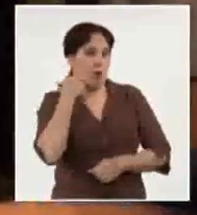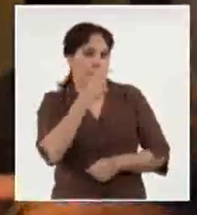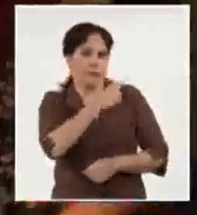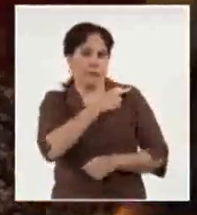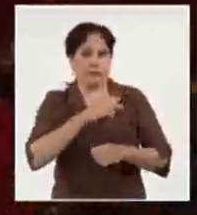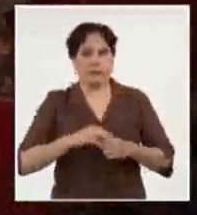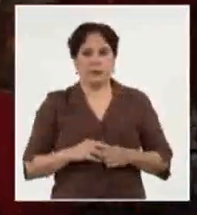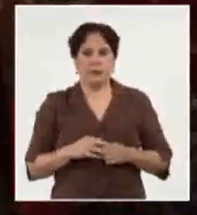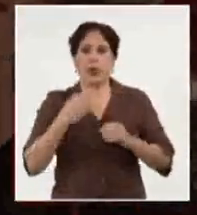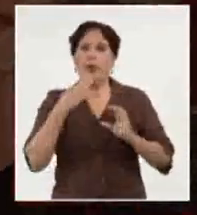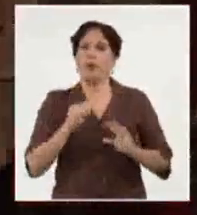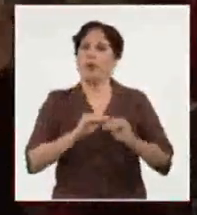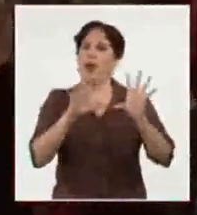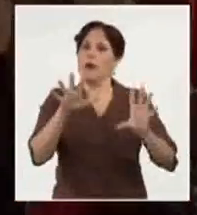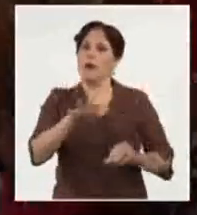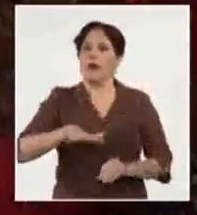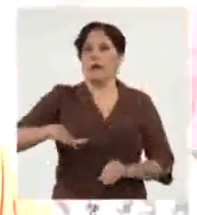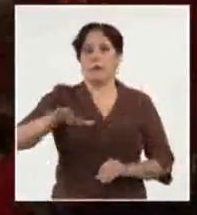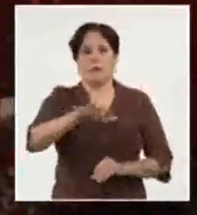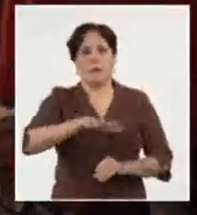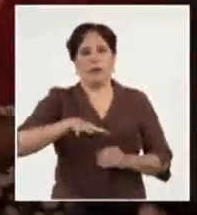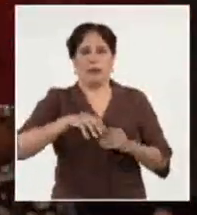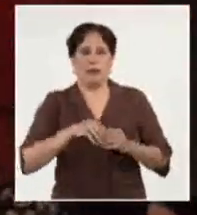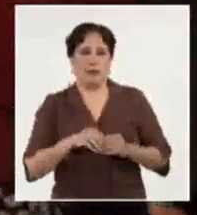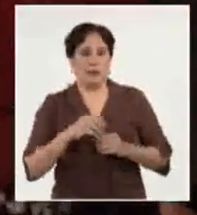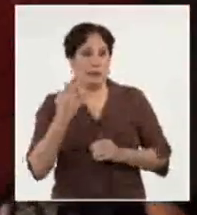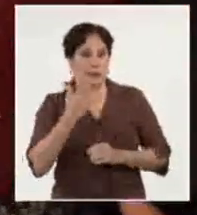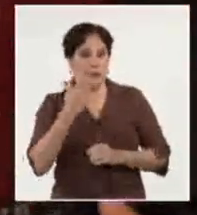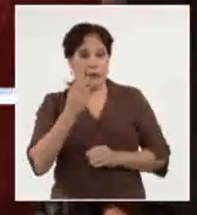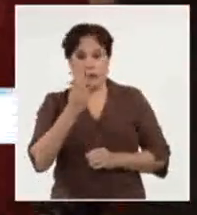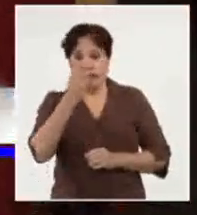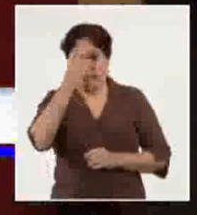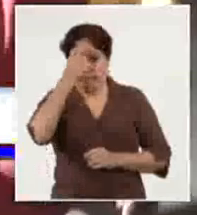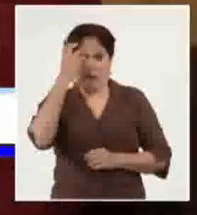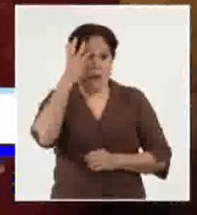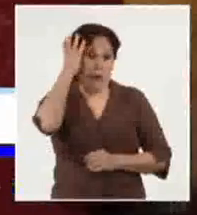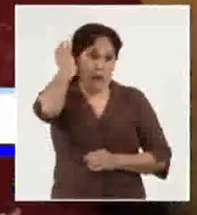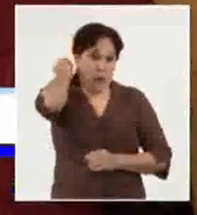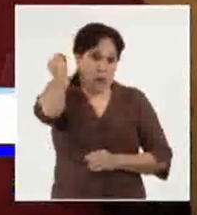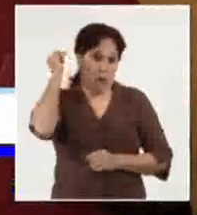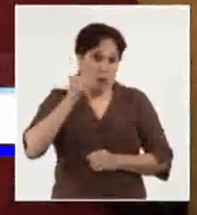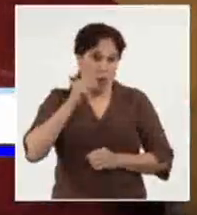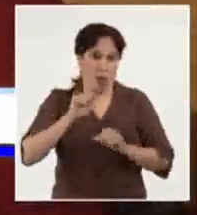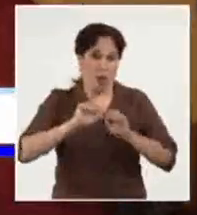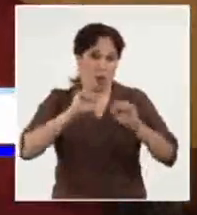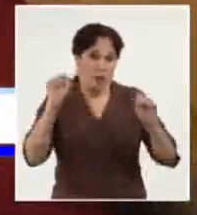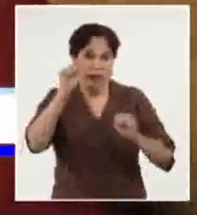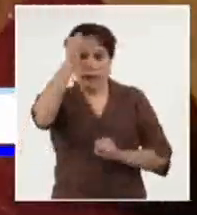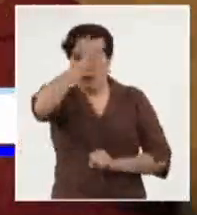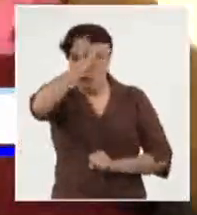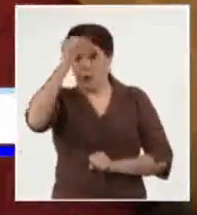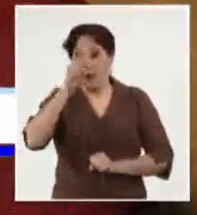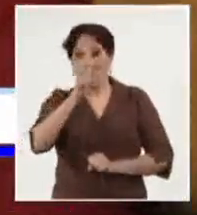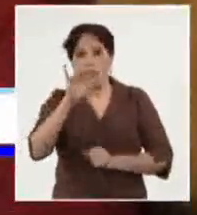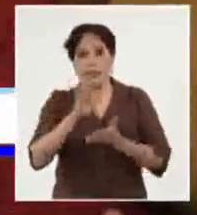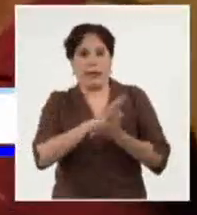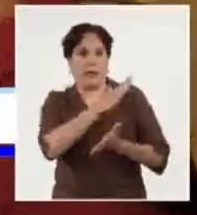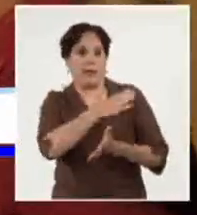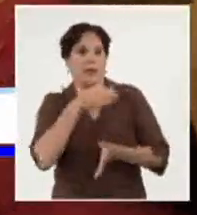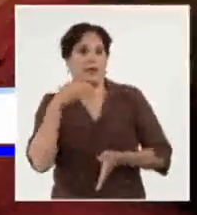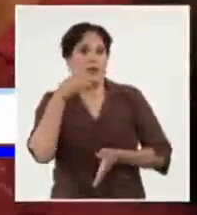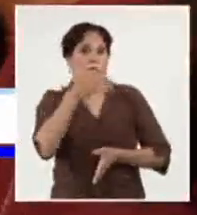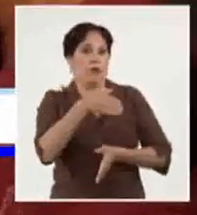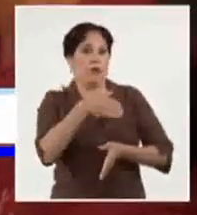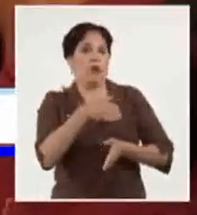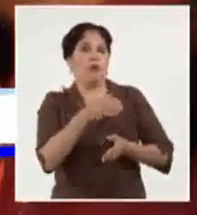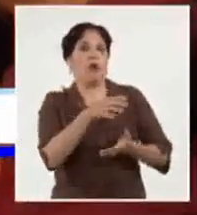Buenos días. El general de ejército Raúl Castro Ruz, al amanecer de este domingo 26 de marzo, llegó al colegio electoral número 2